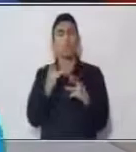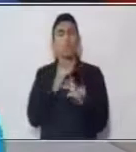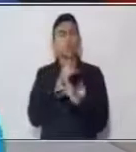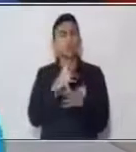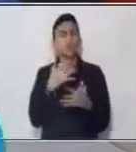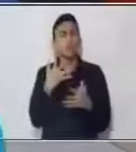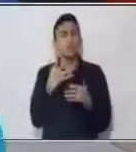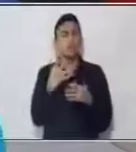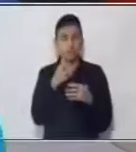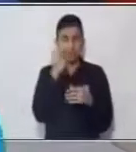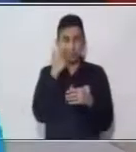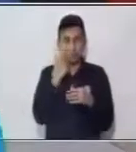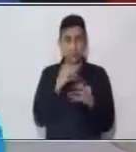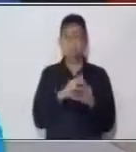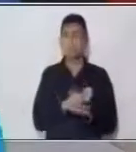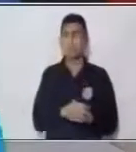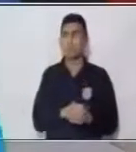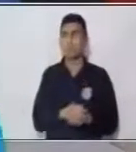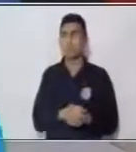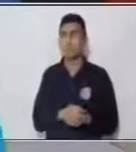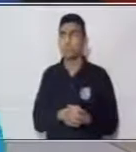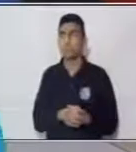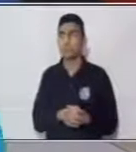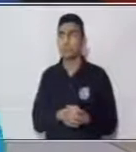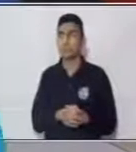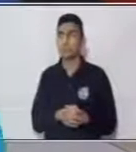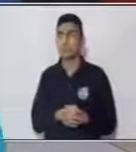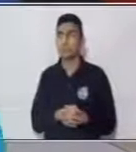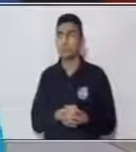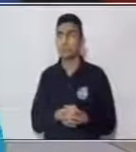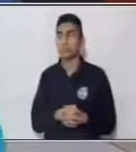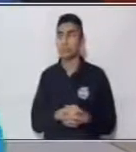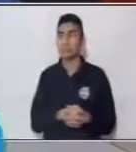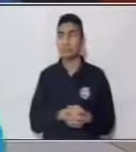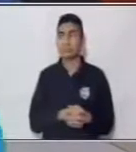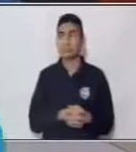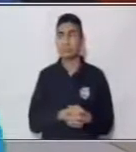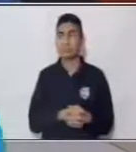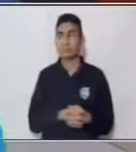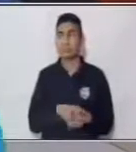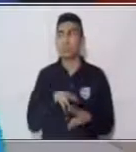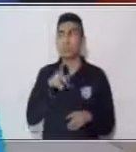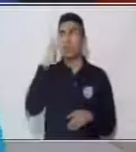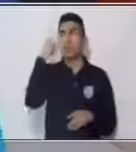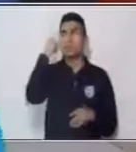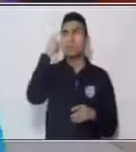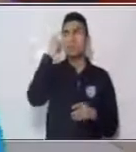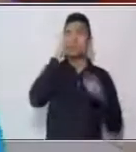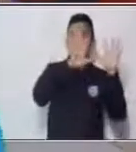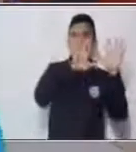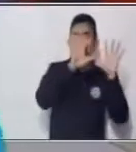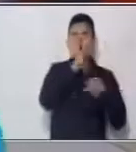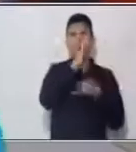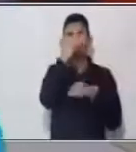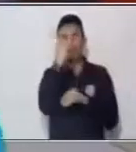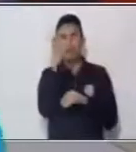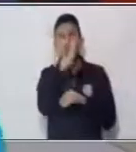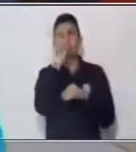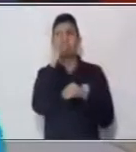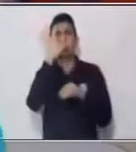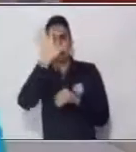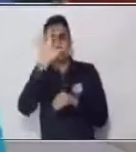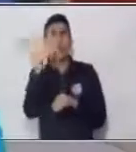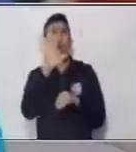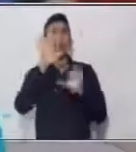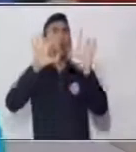¿Cuántos 2 caben en 22? Vamos a ver, será el 10, será el 3, será el 5, será el 11.